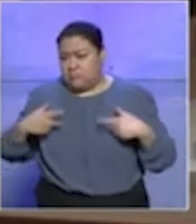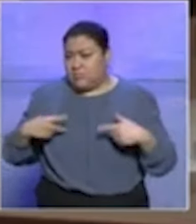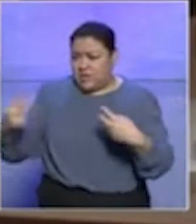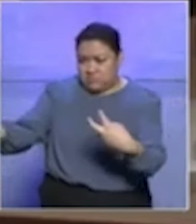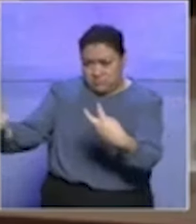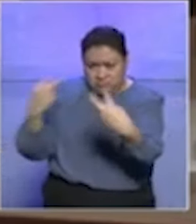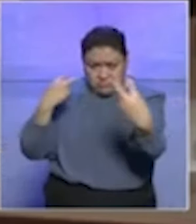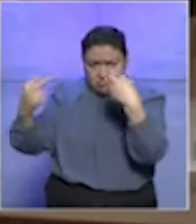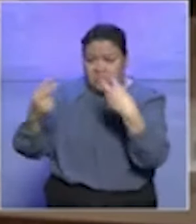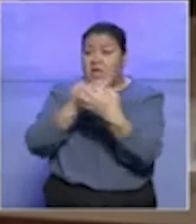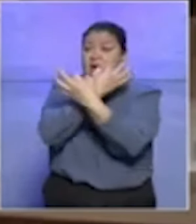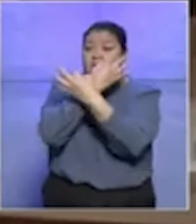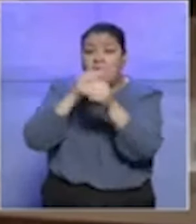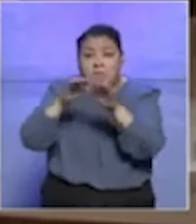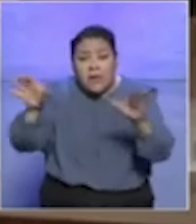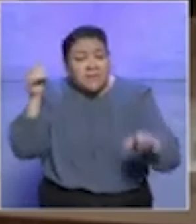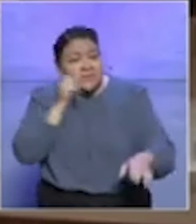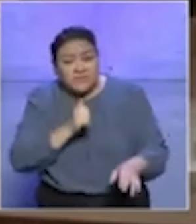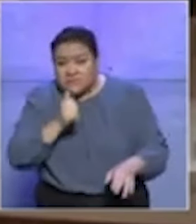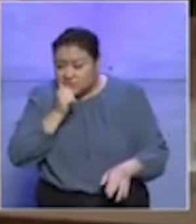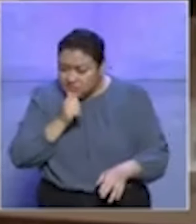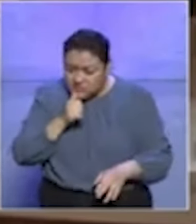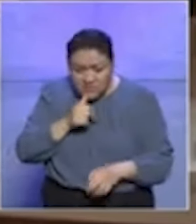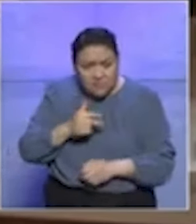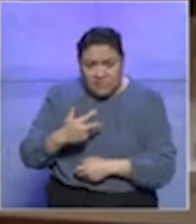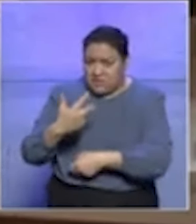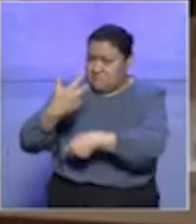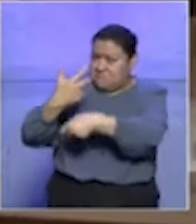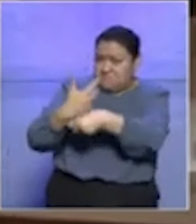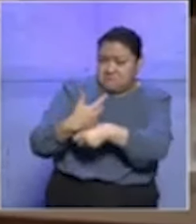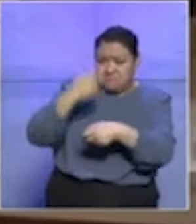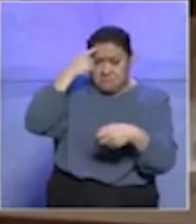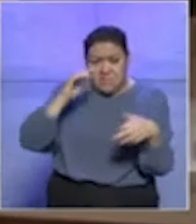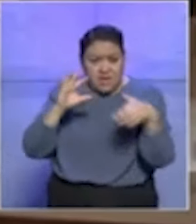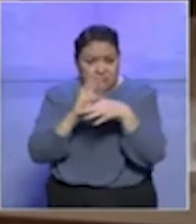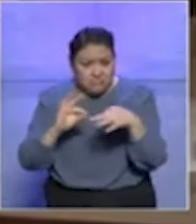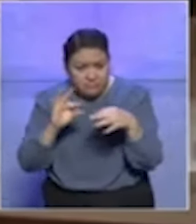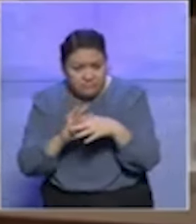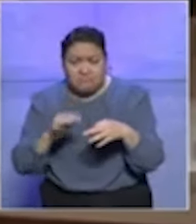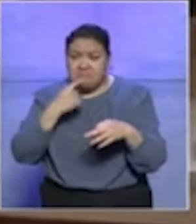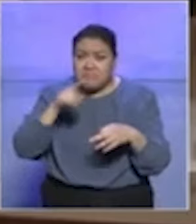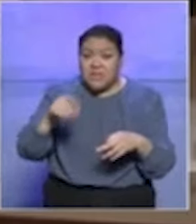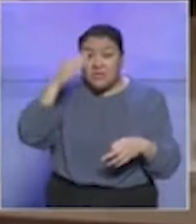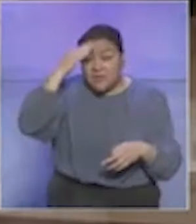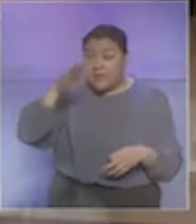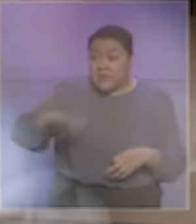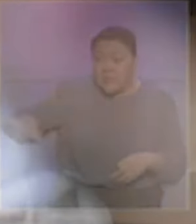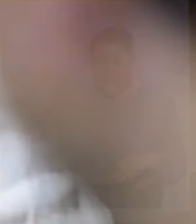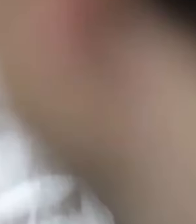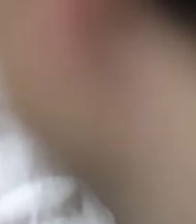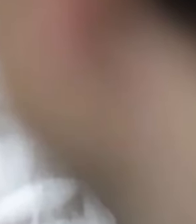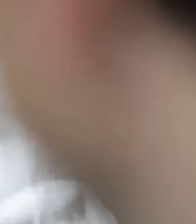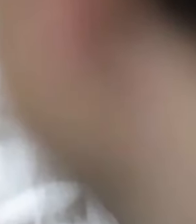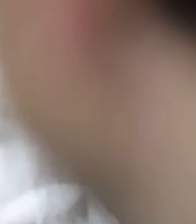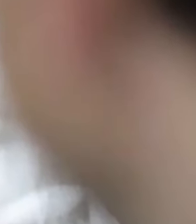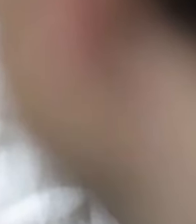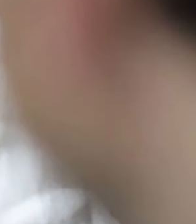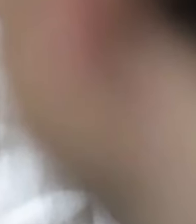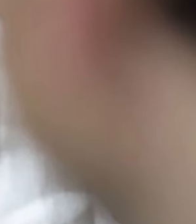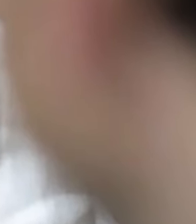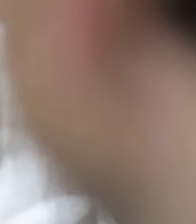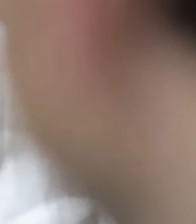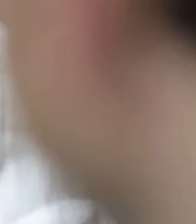elecciones auténticas al afirmar que la violencia provocó que no se votara en libertad, así como el juicio de la ciudadanía presentado por la excandidata presidencial,